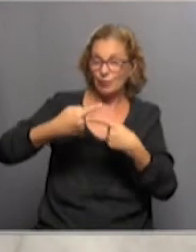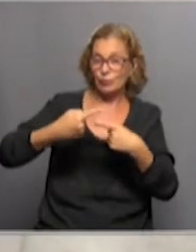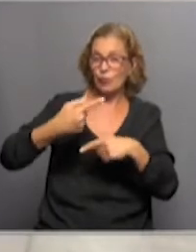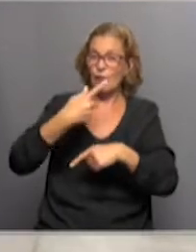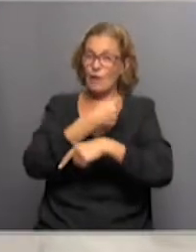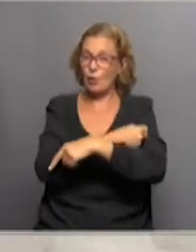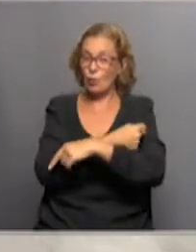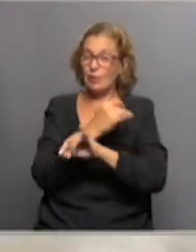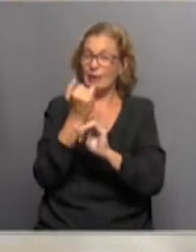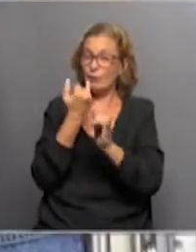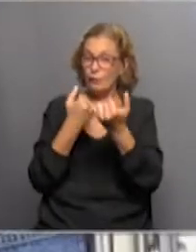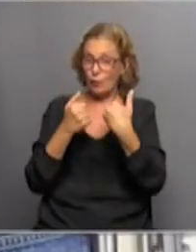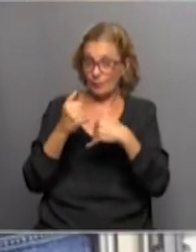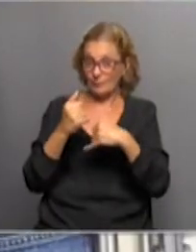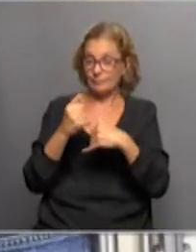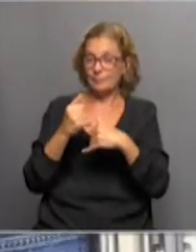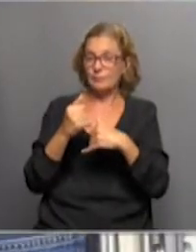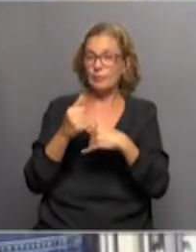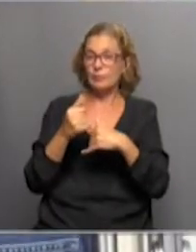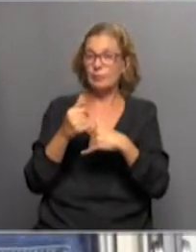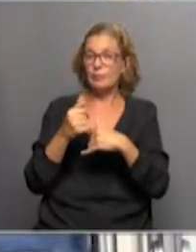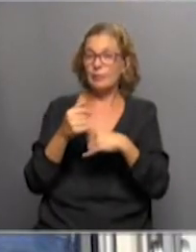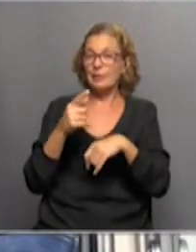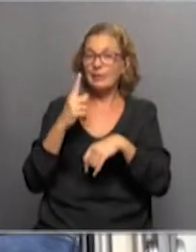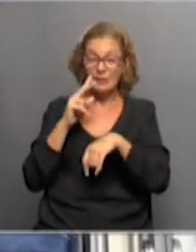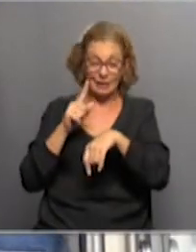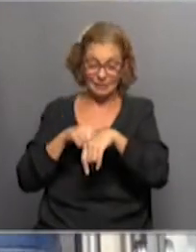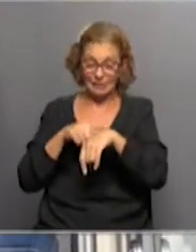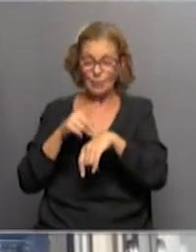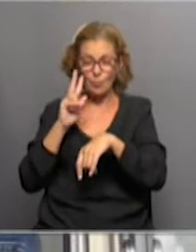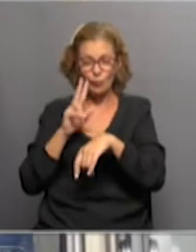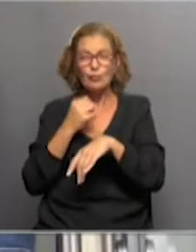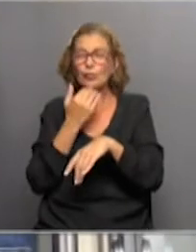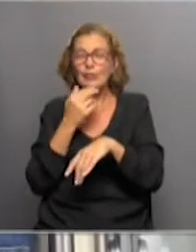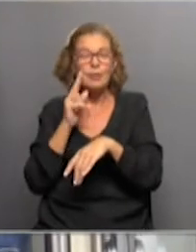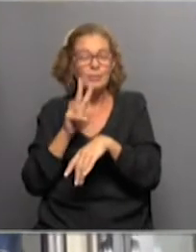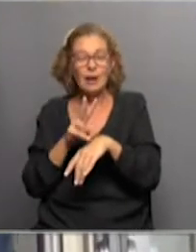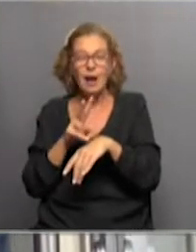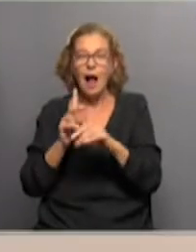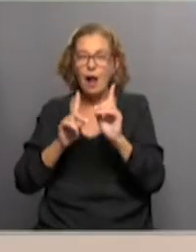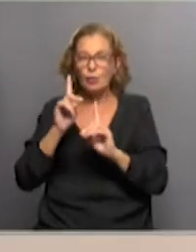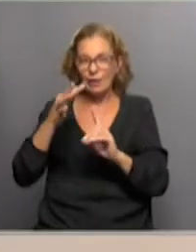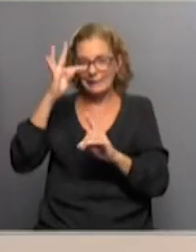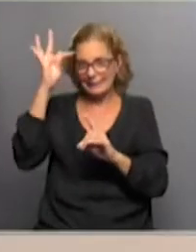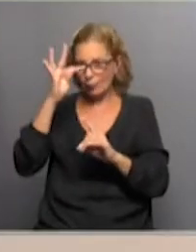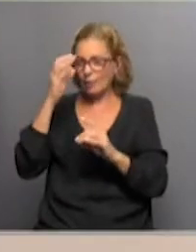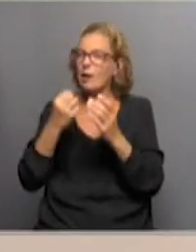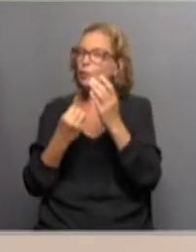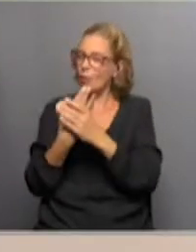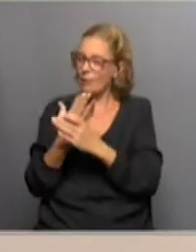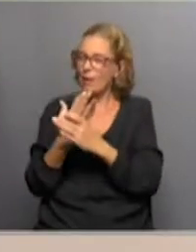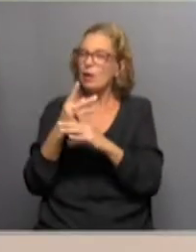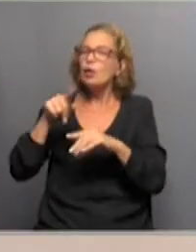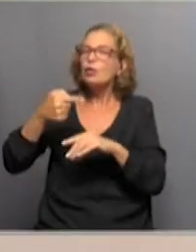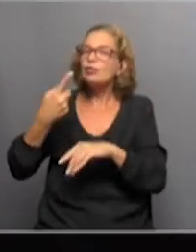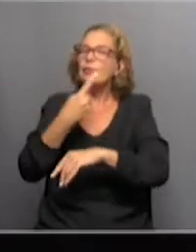en este informe y como ustedes, no sé si les habrá dado el tiempo de mirarlo, hay algunas que son tecnologías más nuevas y otras que